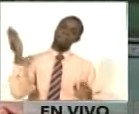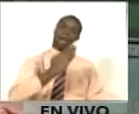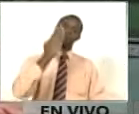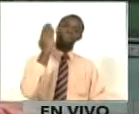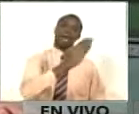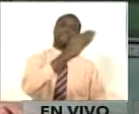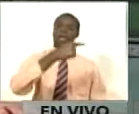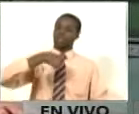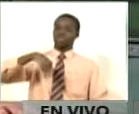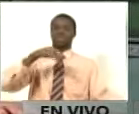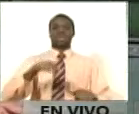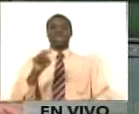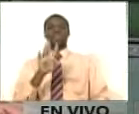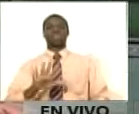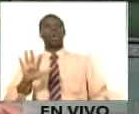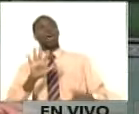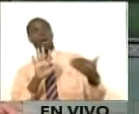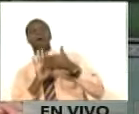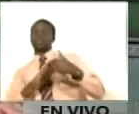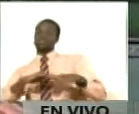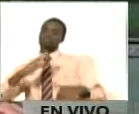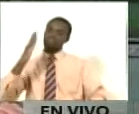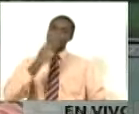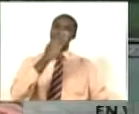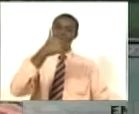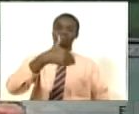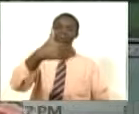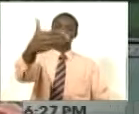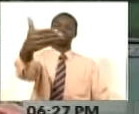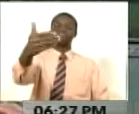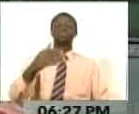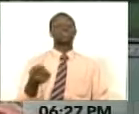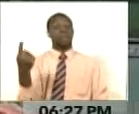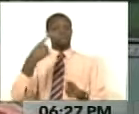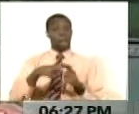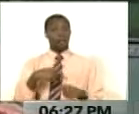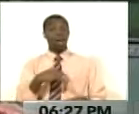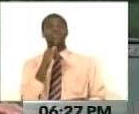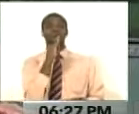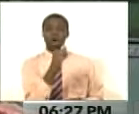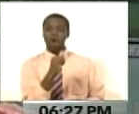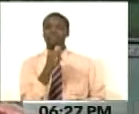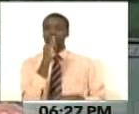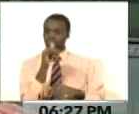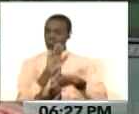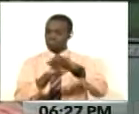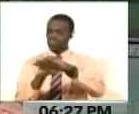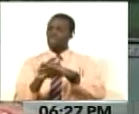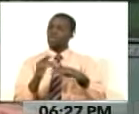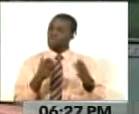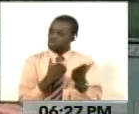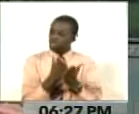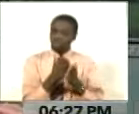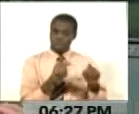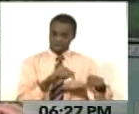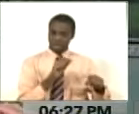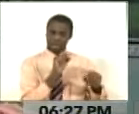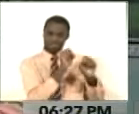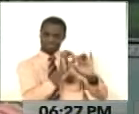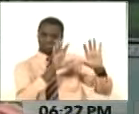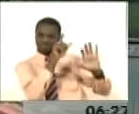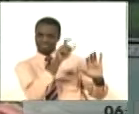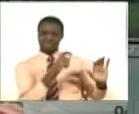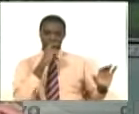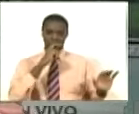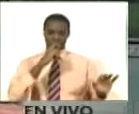pueblos de nuestra patria grande. Queremos informar igualmente, hemos estado trabajando con el Presidente de la República, que